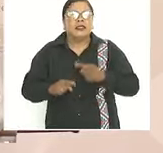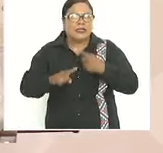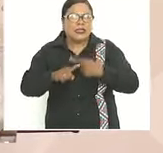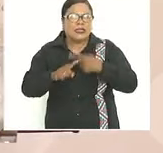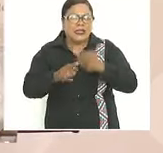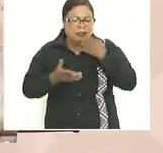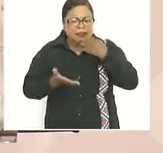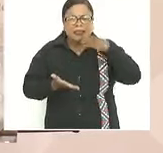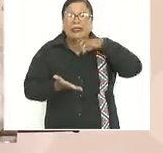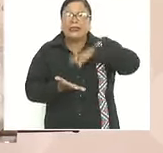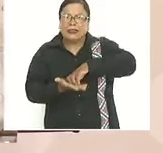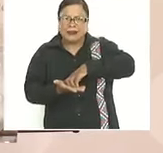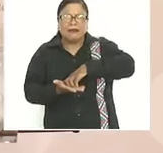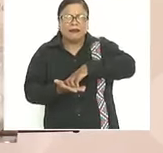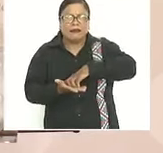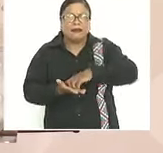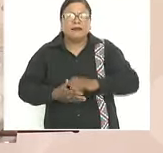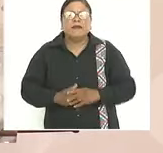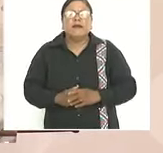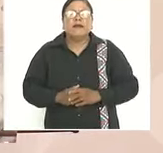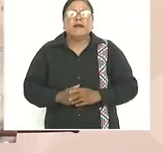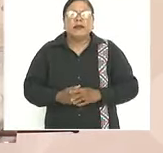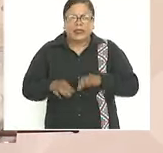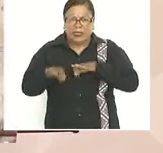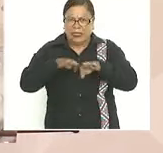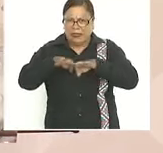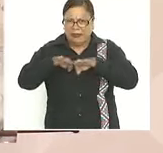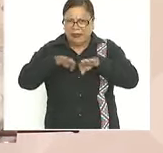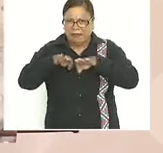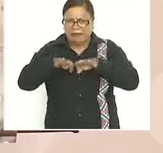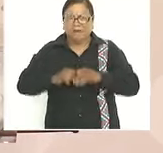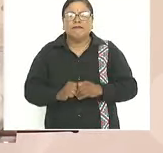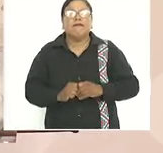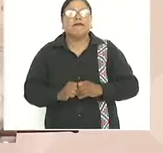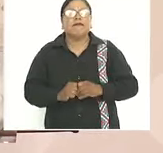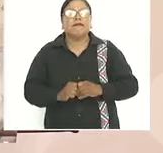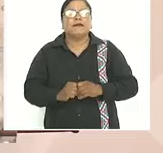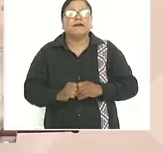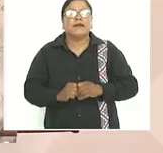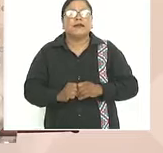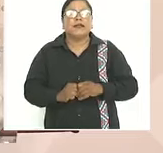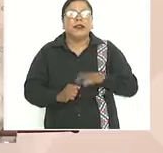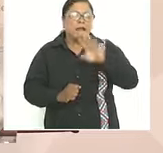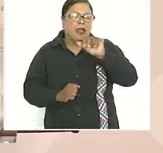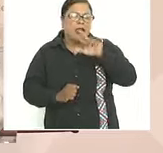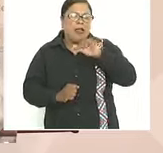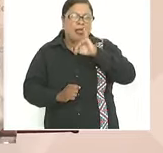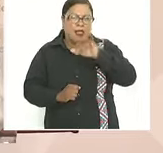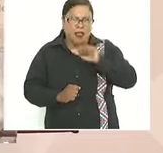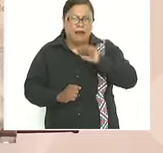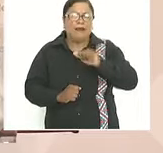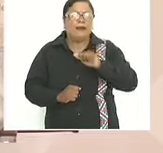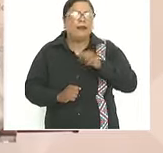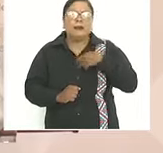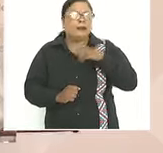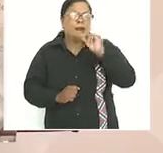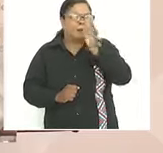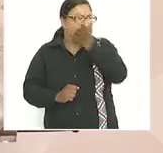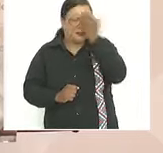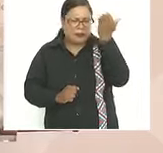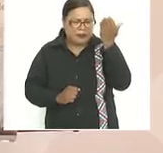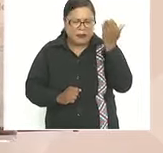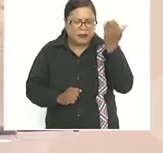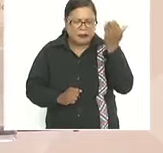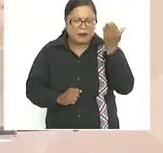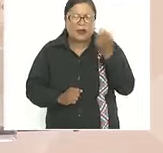secretario de el trabajo marat que yo no sabía que su